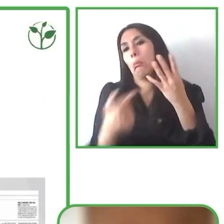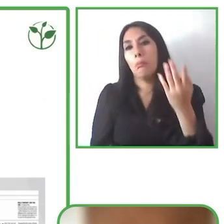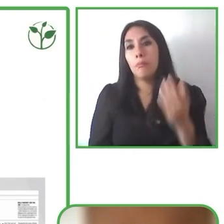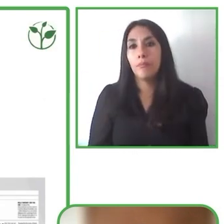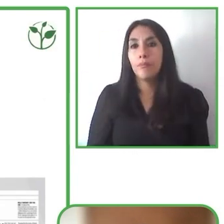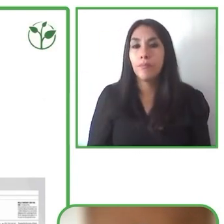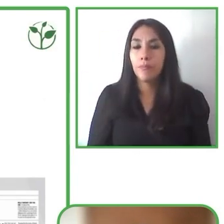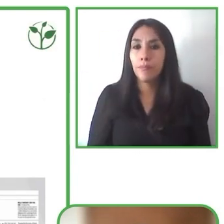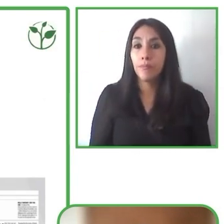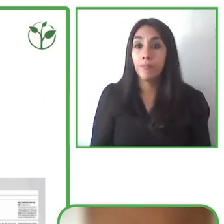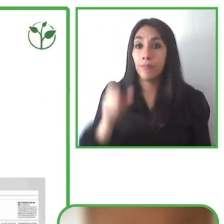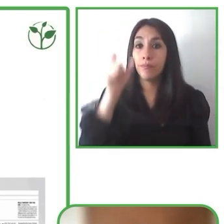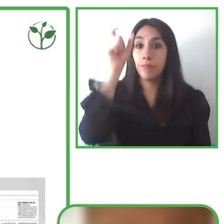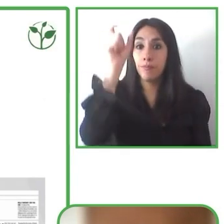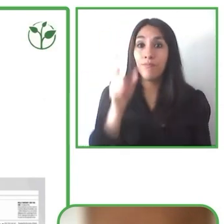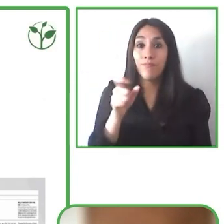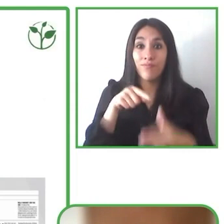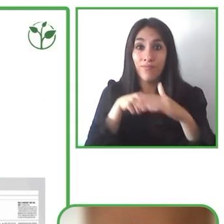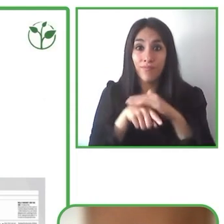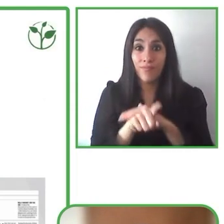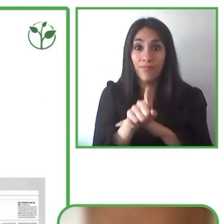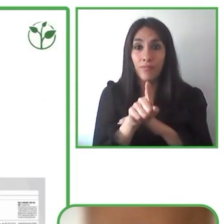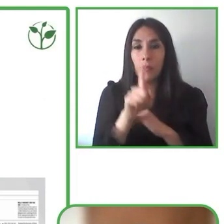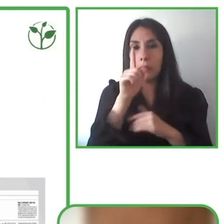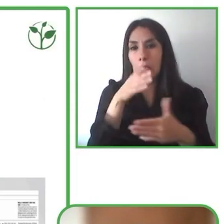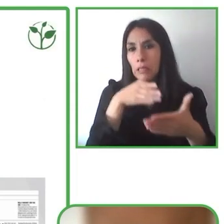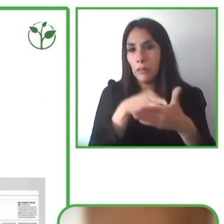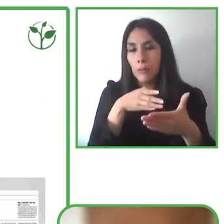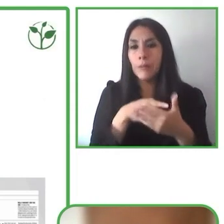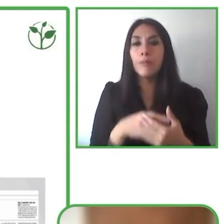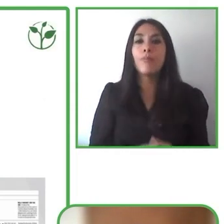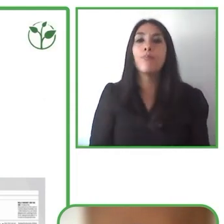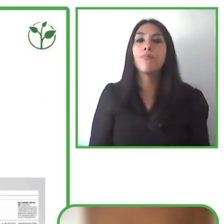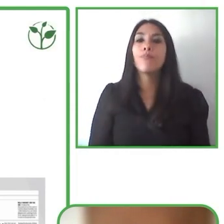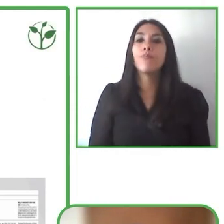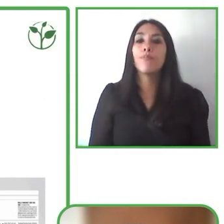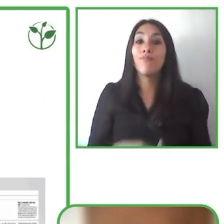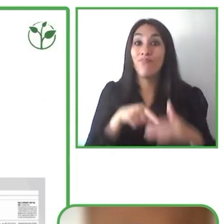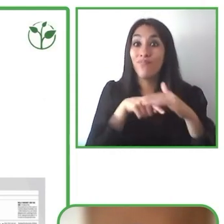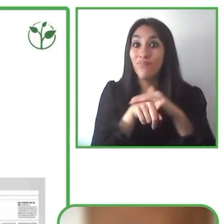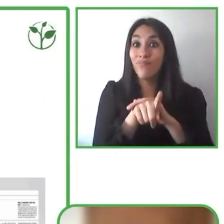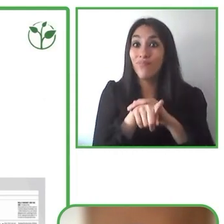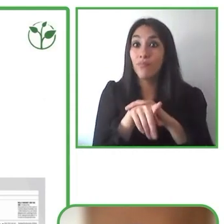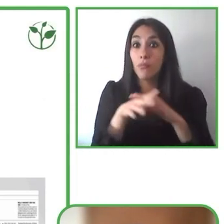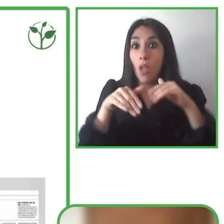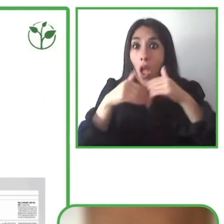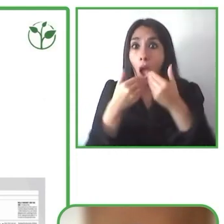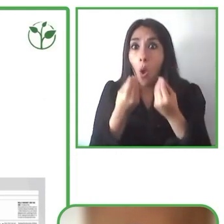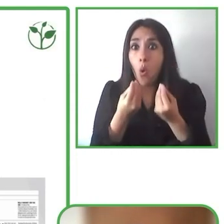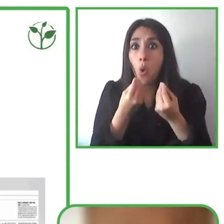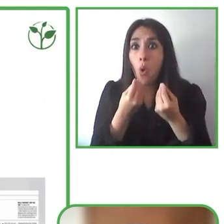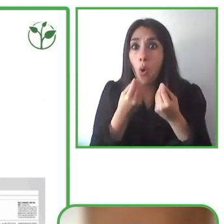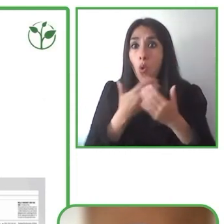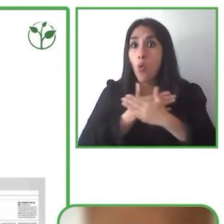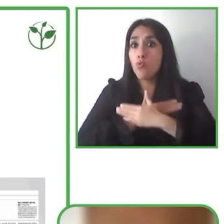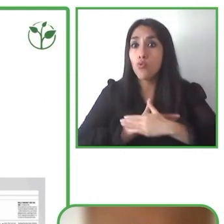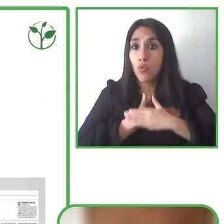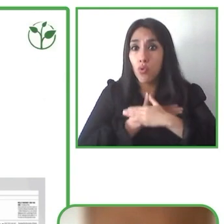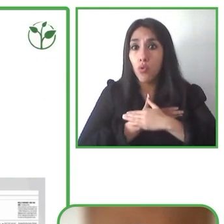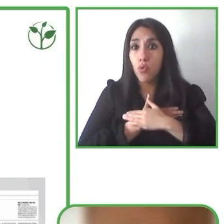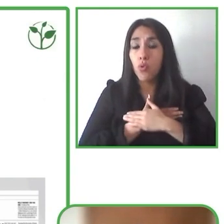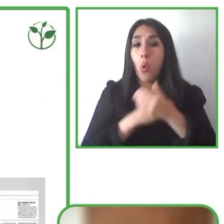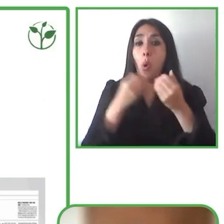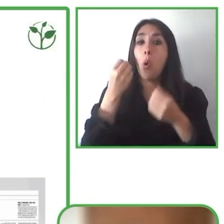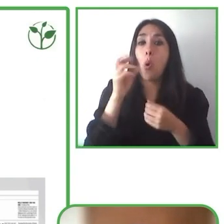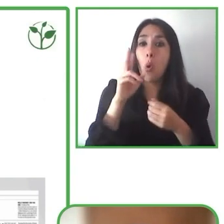poder participar disfrutar o incluso ser protagonista de las mismas puestas en